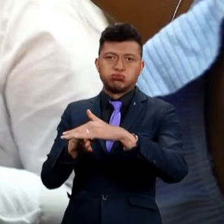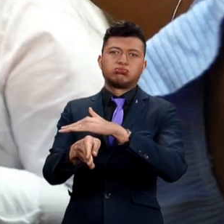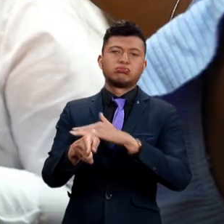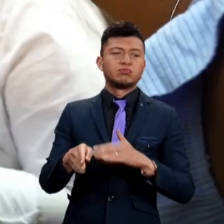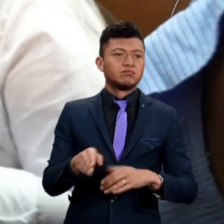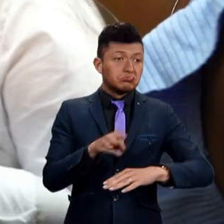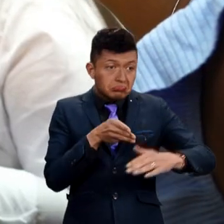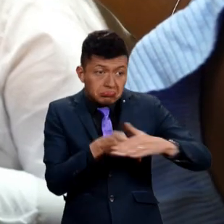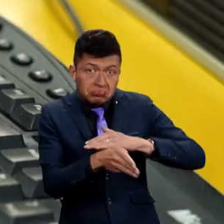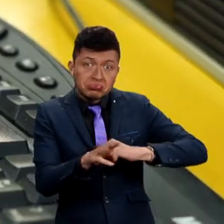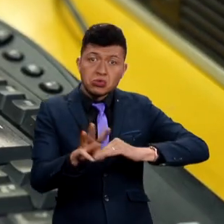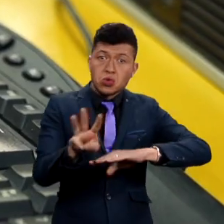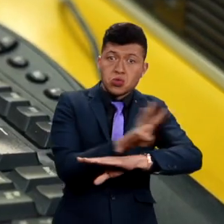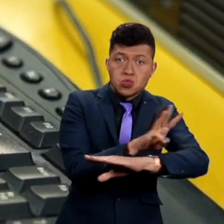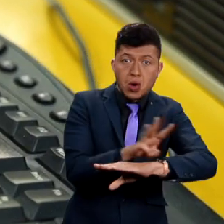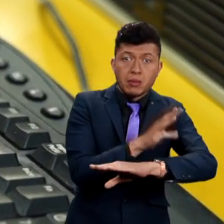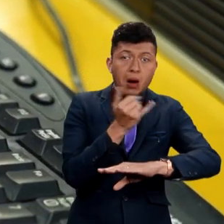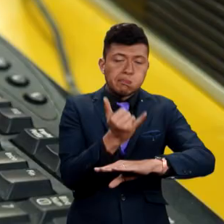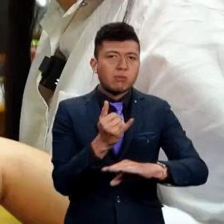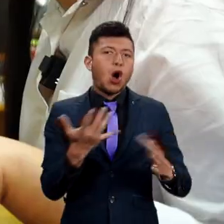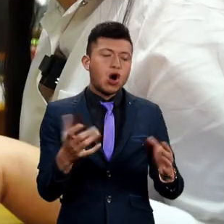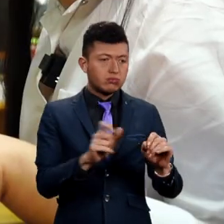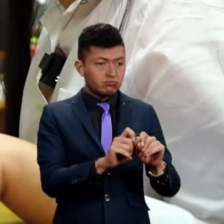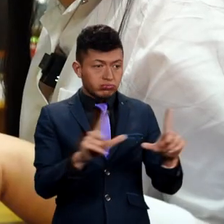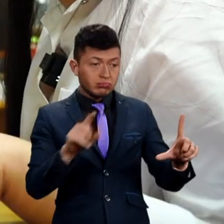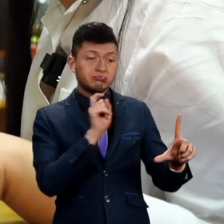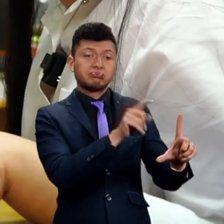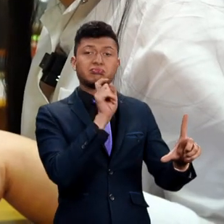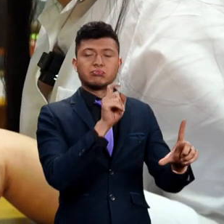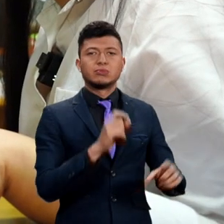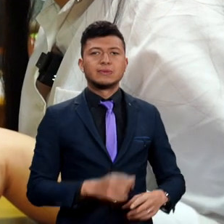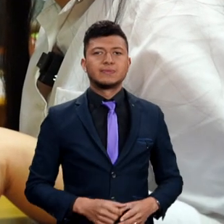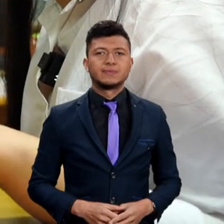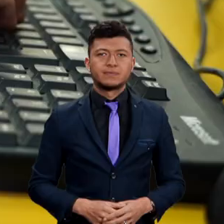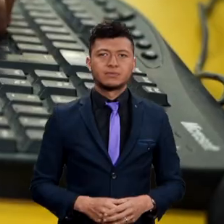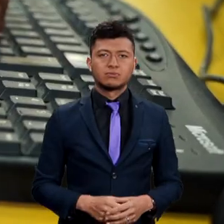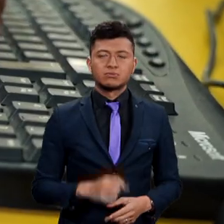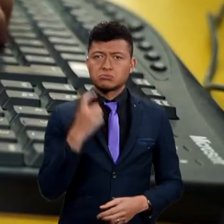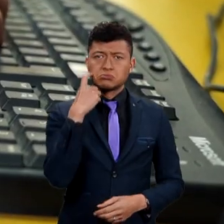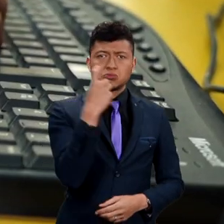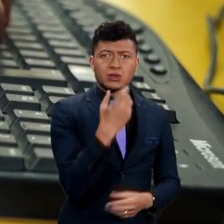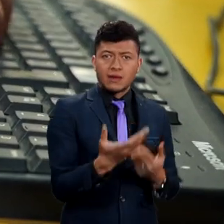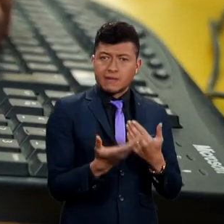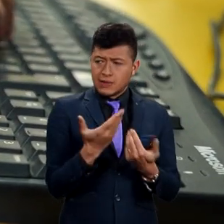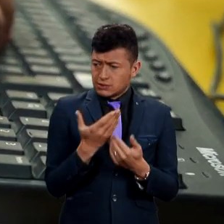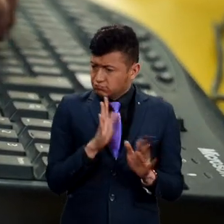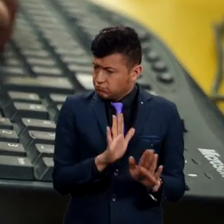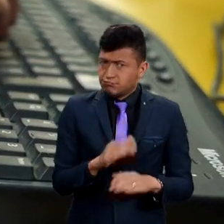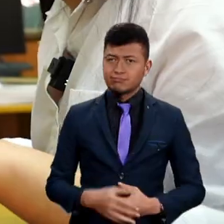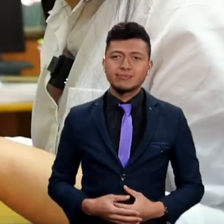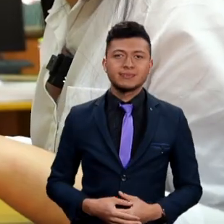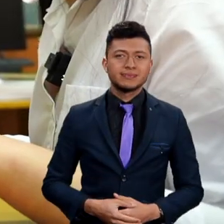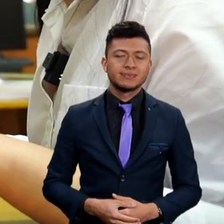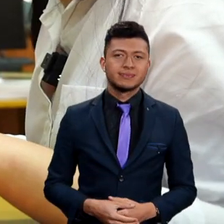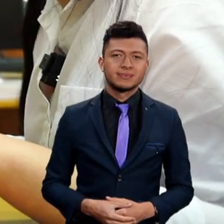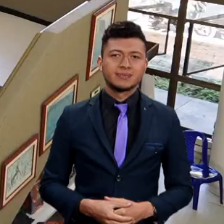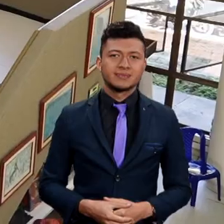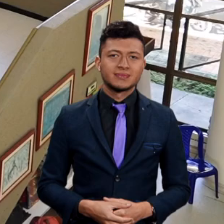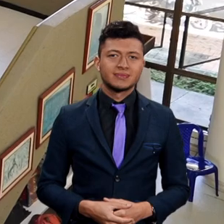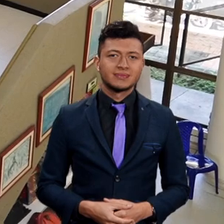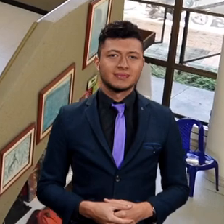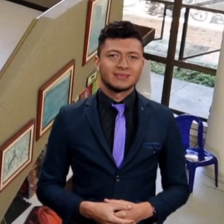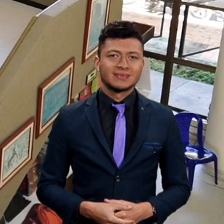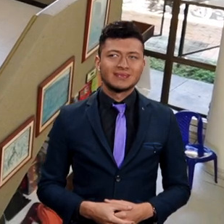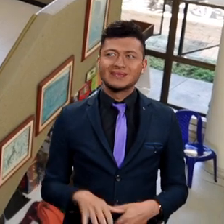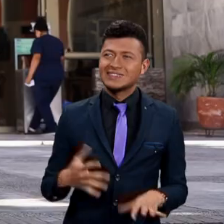Windows Internet Explorer Escribes la página o si ya la tienes en el escritorio pues simplemente la abres y buscas, básicamente es eso.